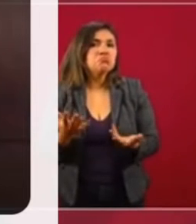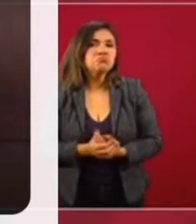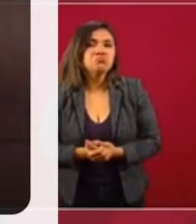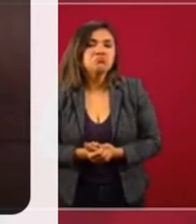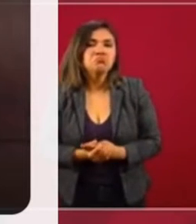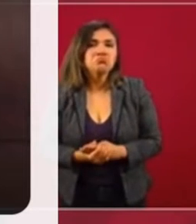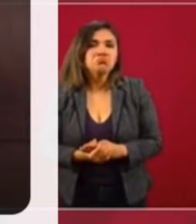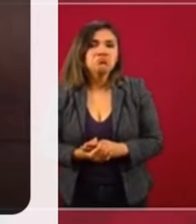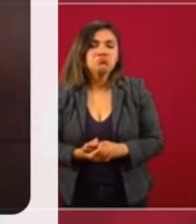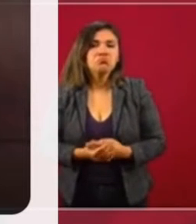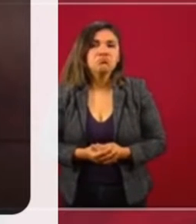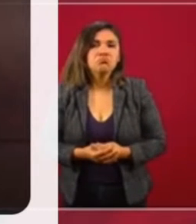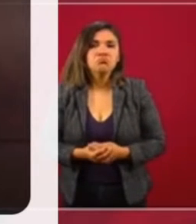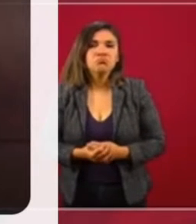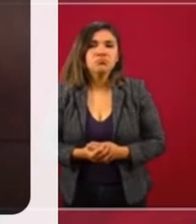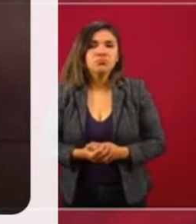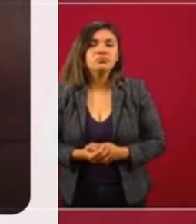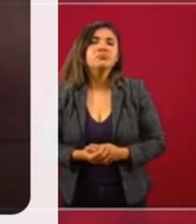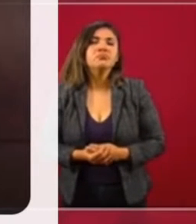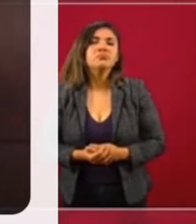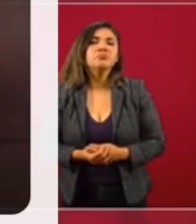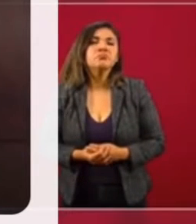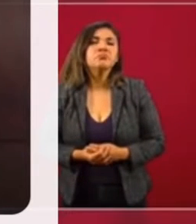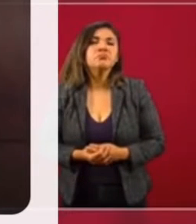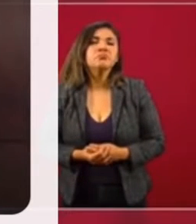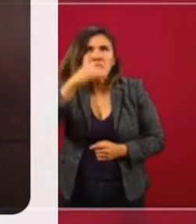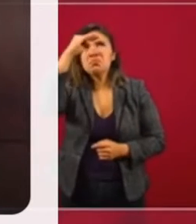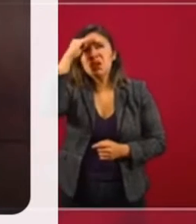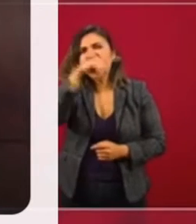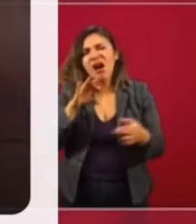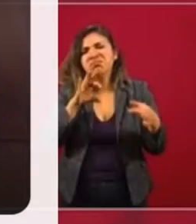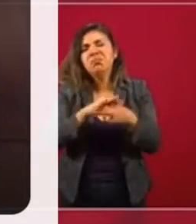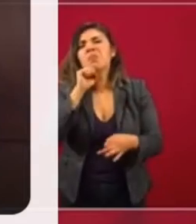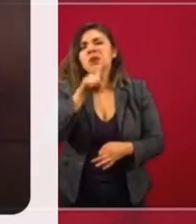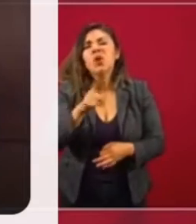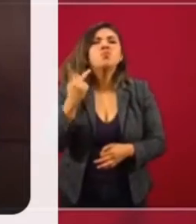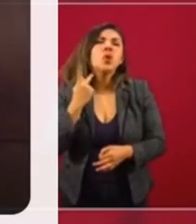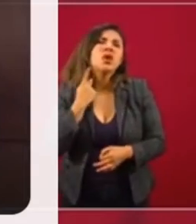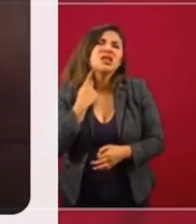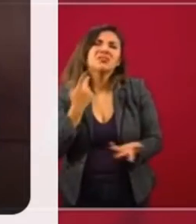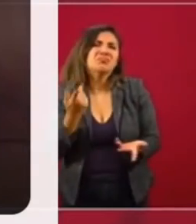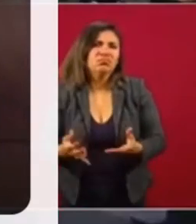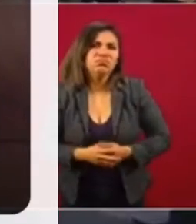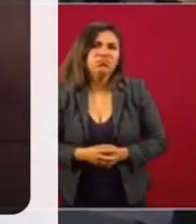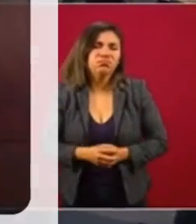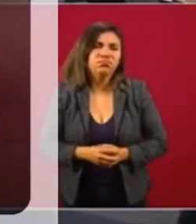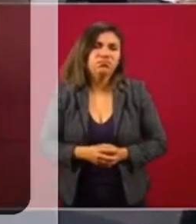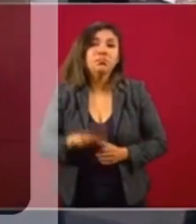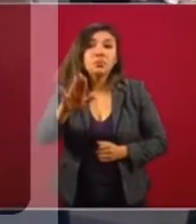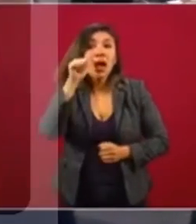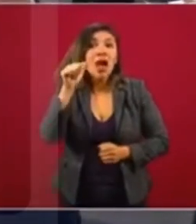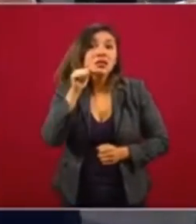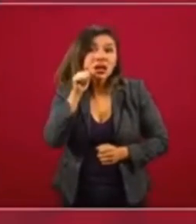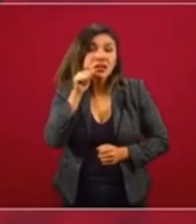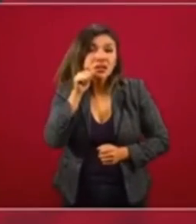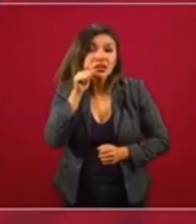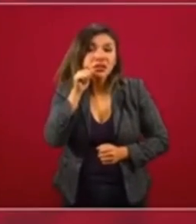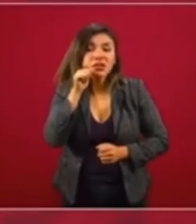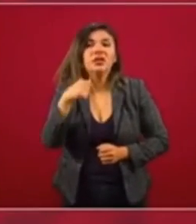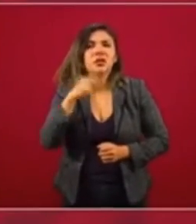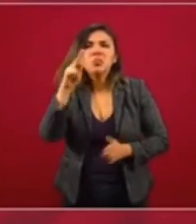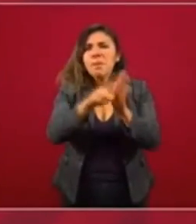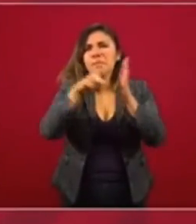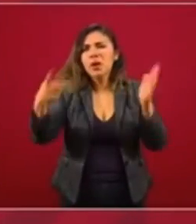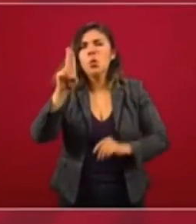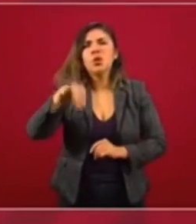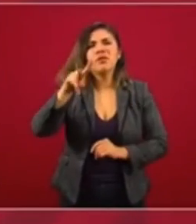tiene que ver seguramente con la cuestión política electoral. Ayer estaba yo leyendo en el Universal,